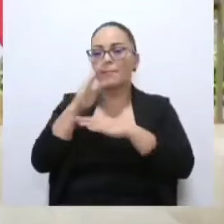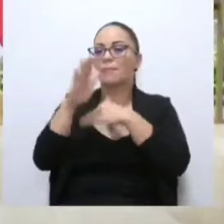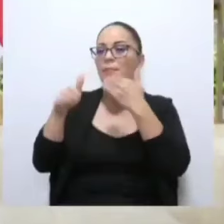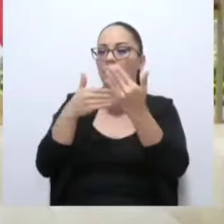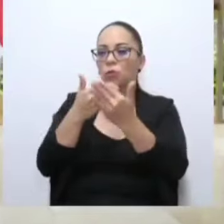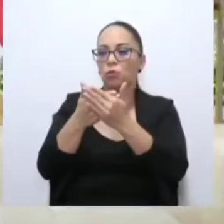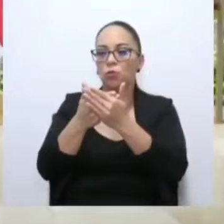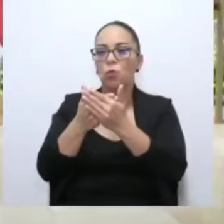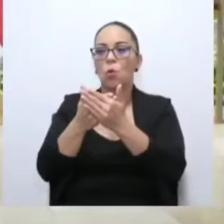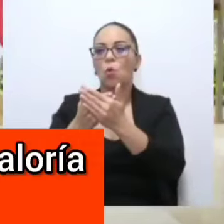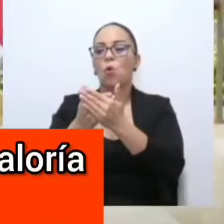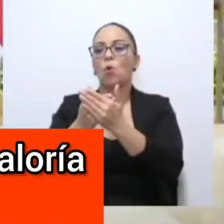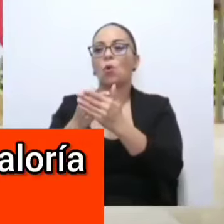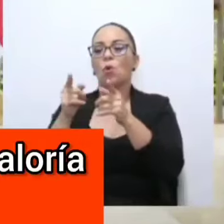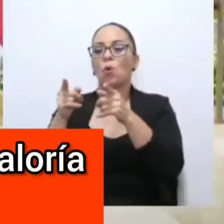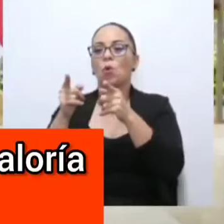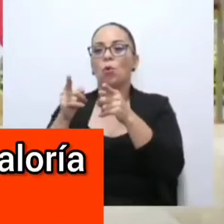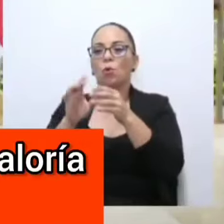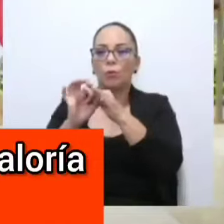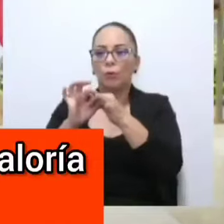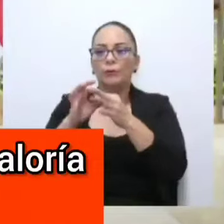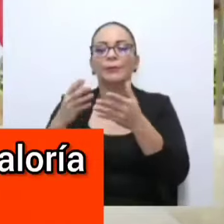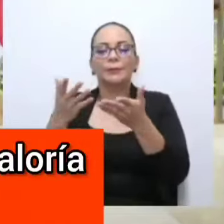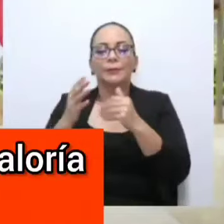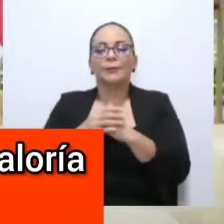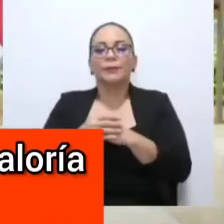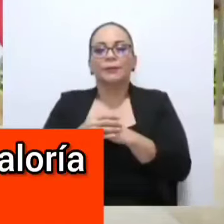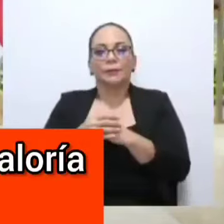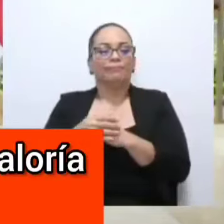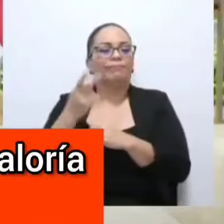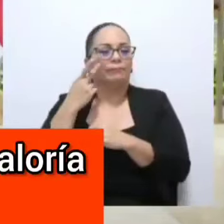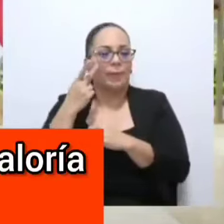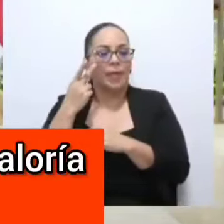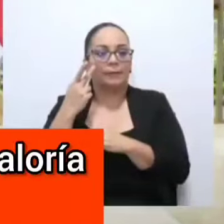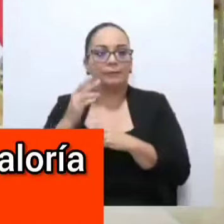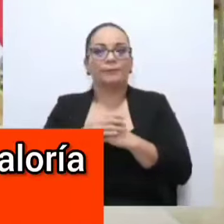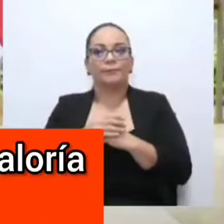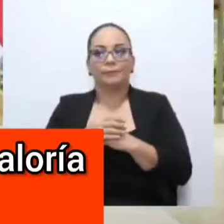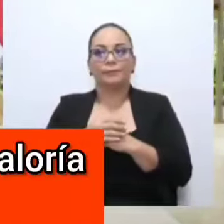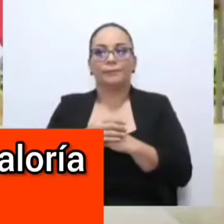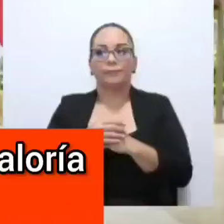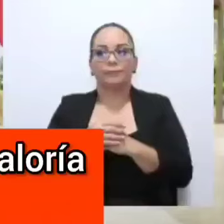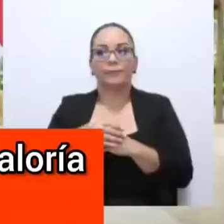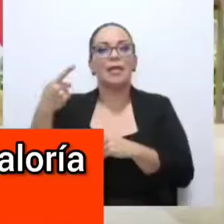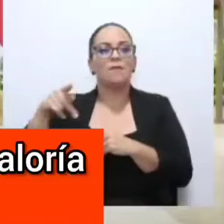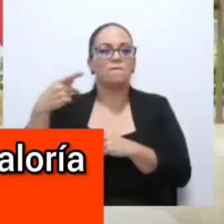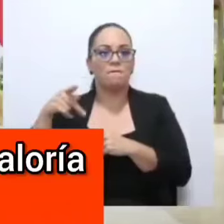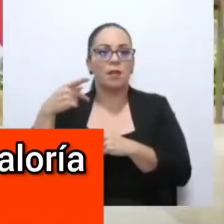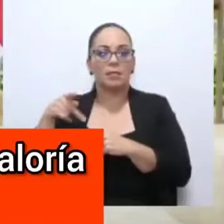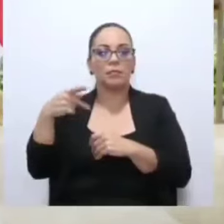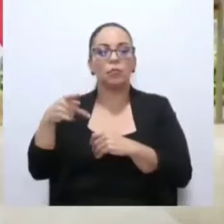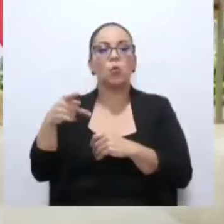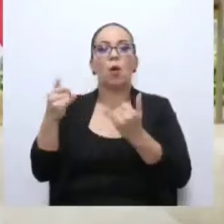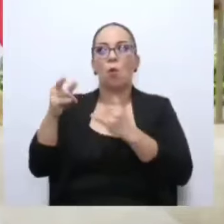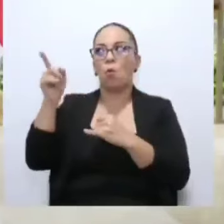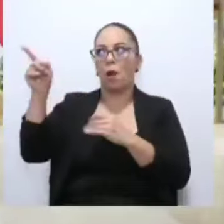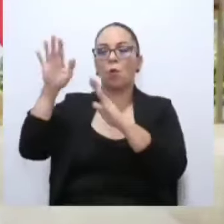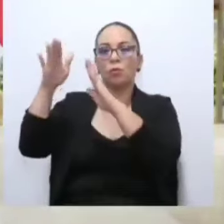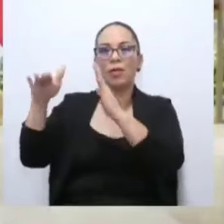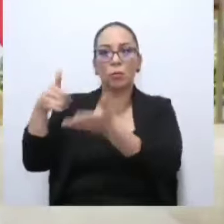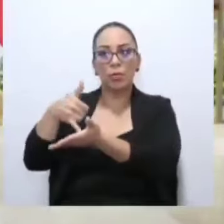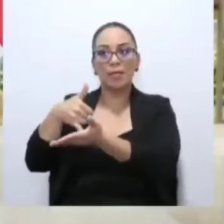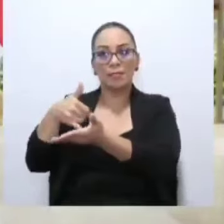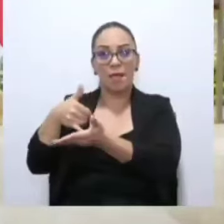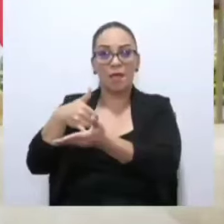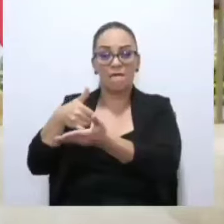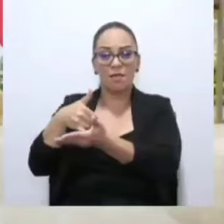el riesgo que nosotros ponemos ante una Contraloría legalmente débil y